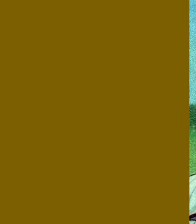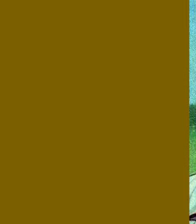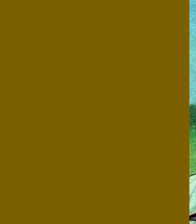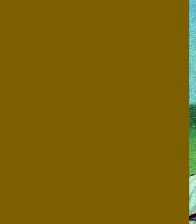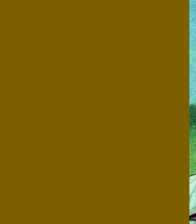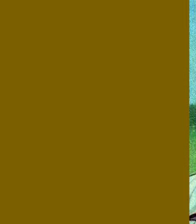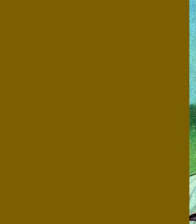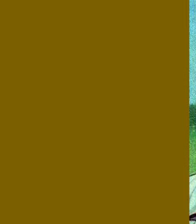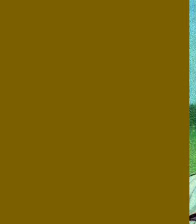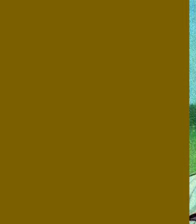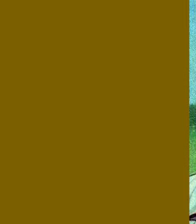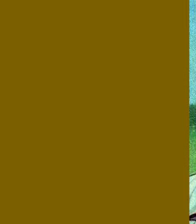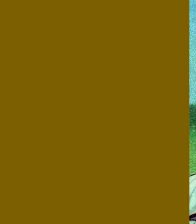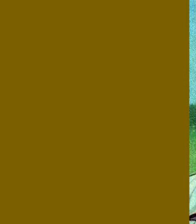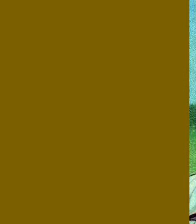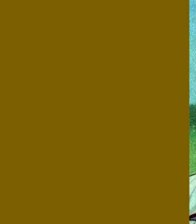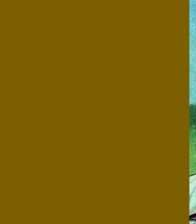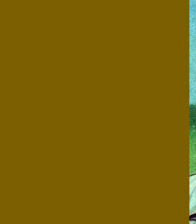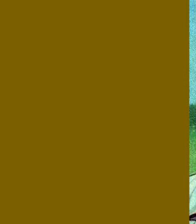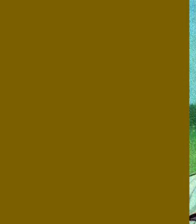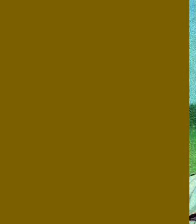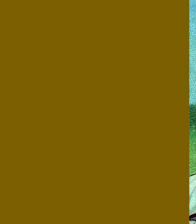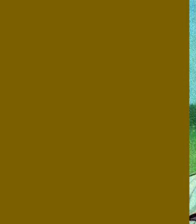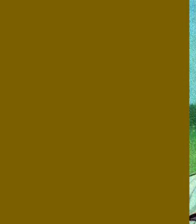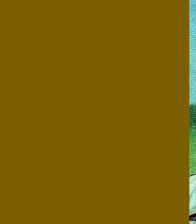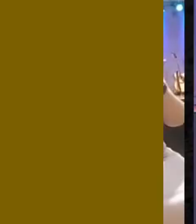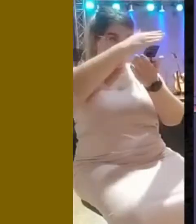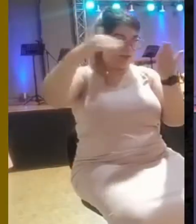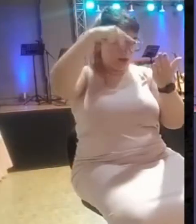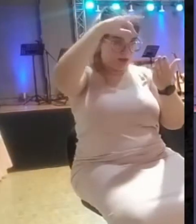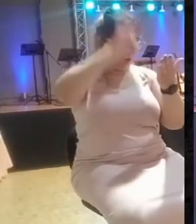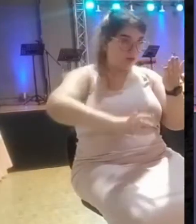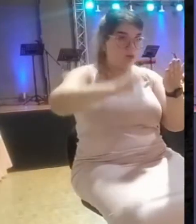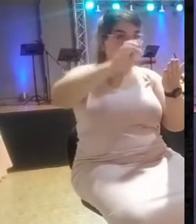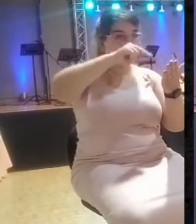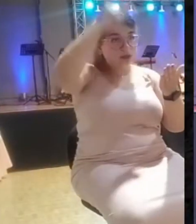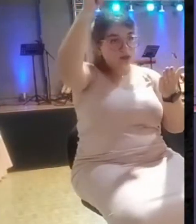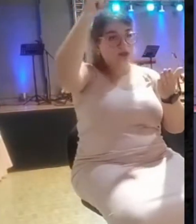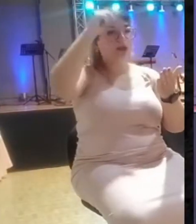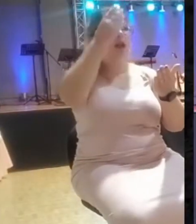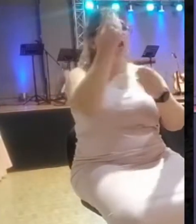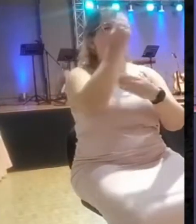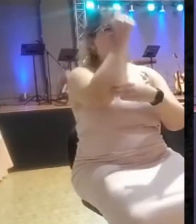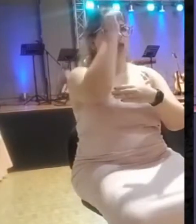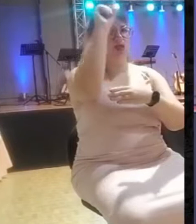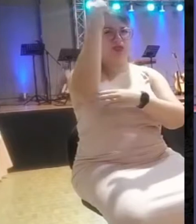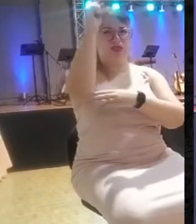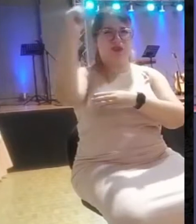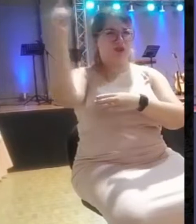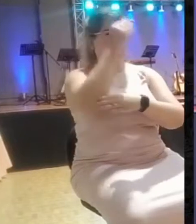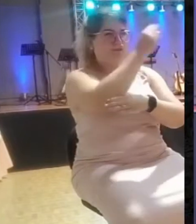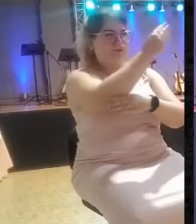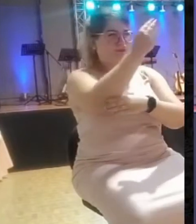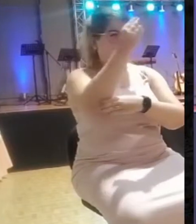la frontera, digamos, con Judá y al final también por la parte norte. ¿Verdad? Por cierto que